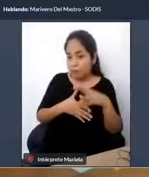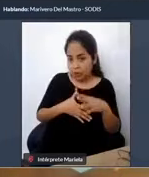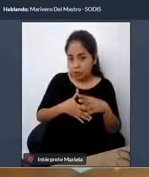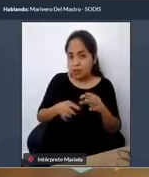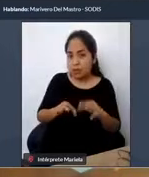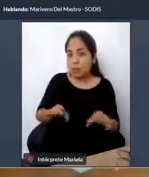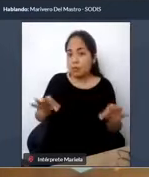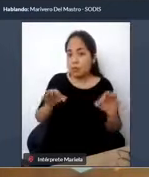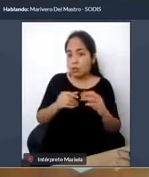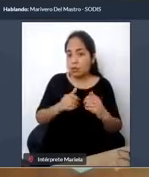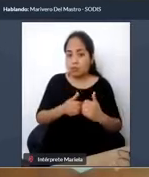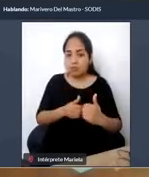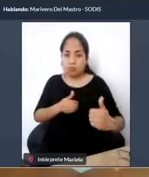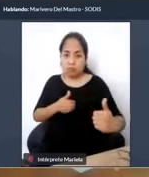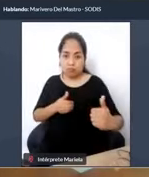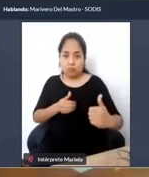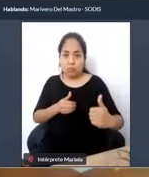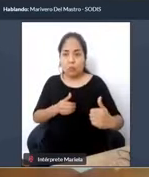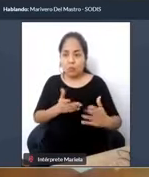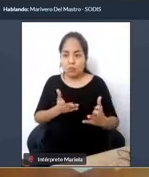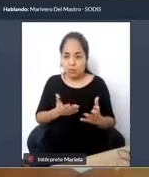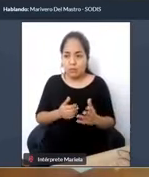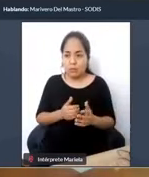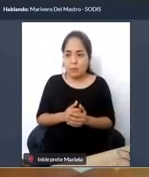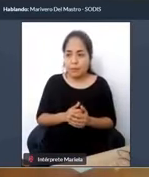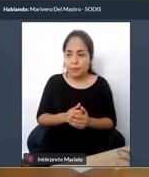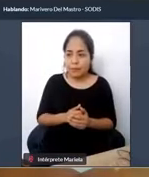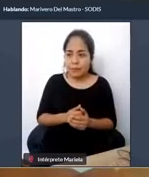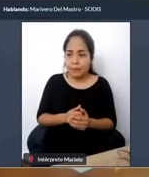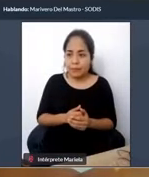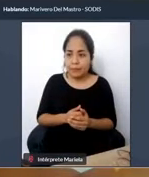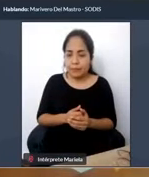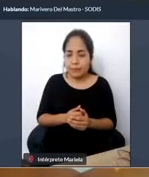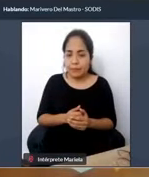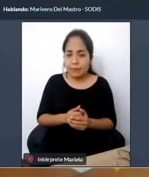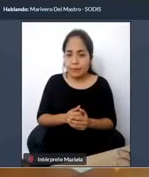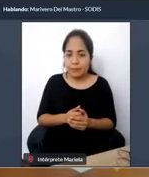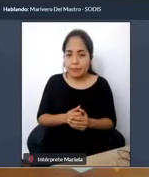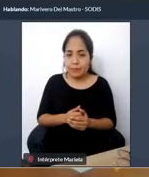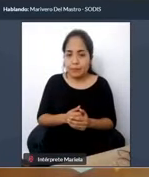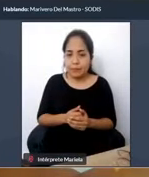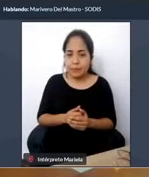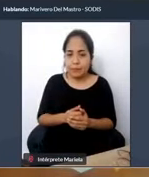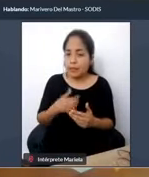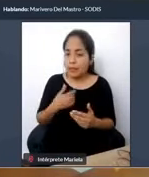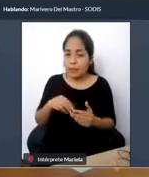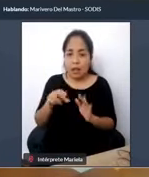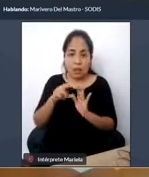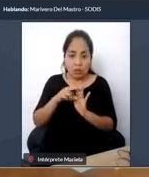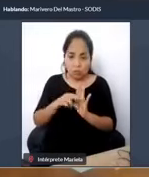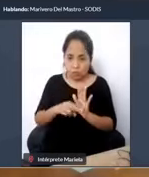distancia, con unos parámetros que están ya dichos a nivel